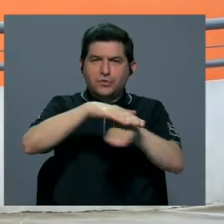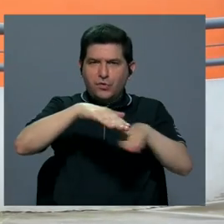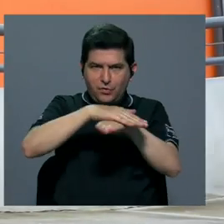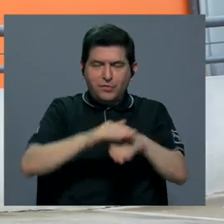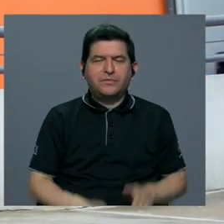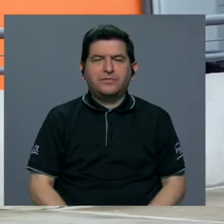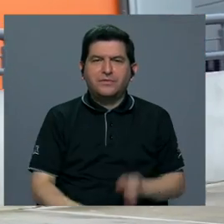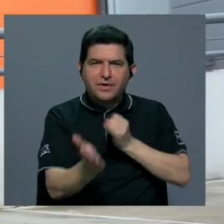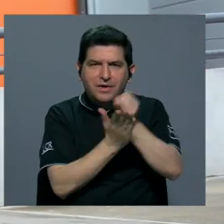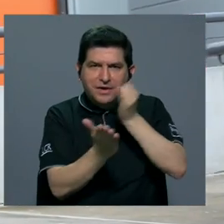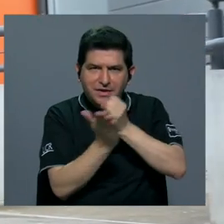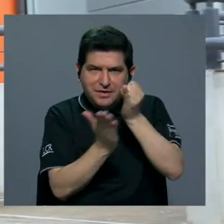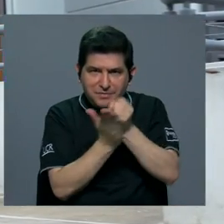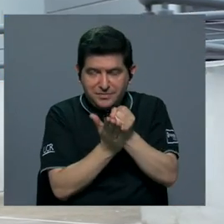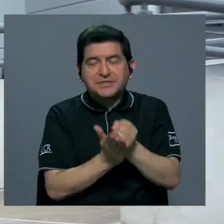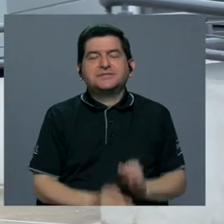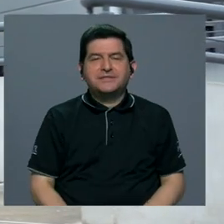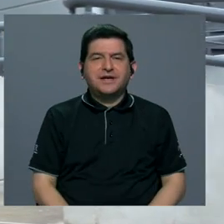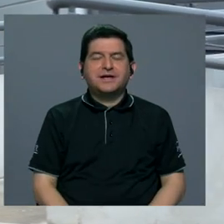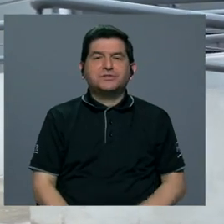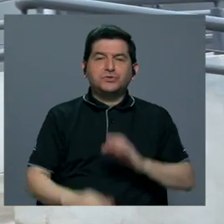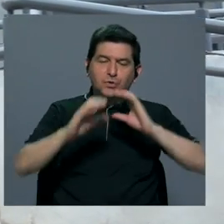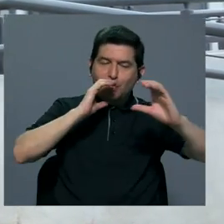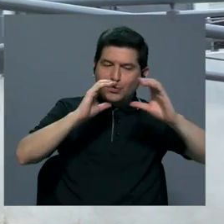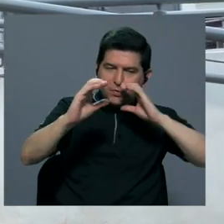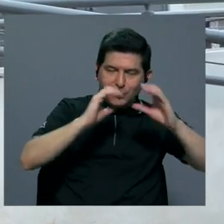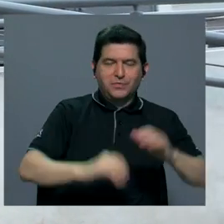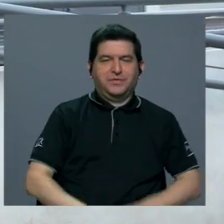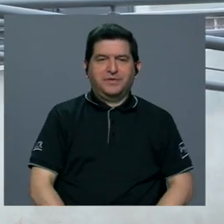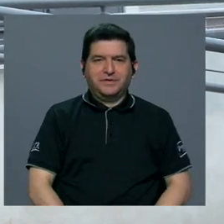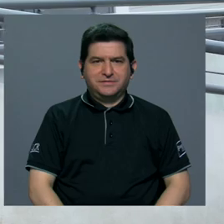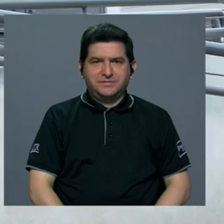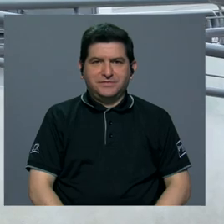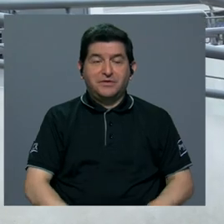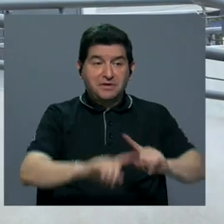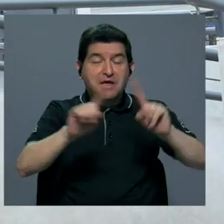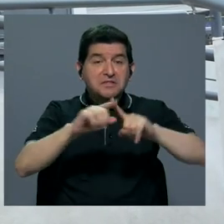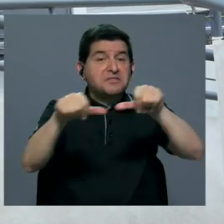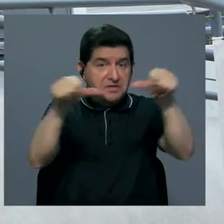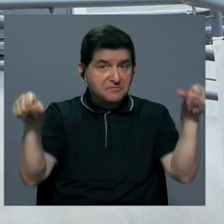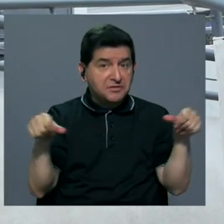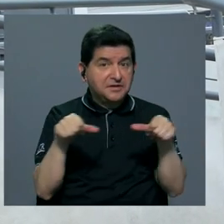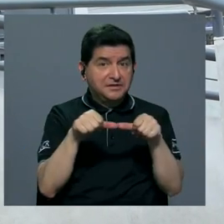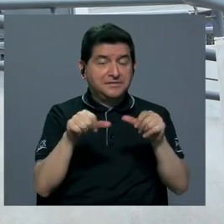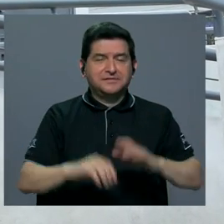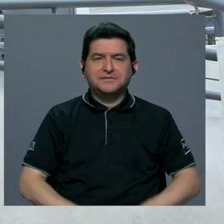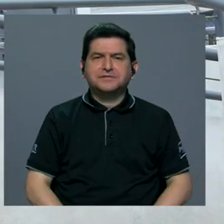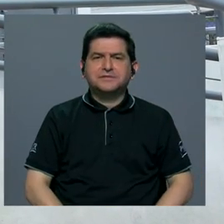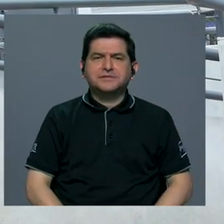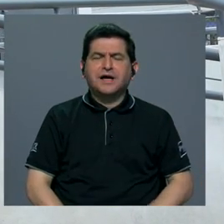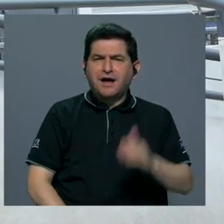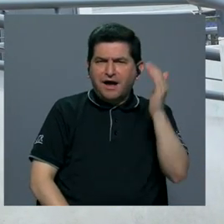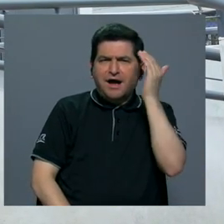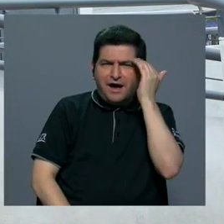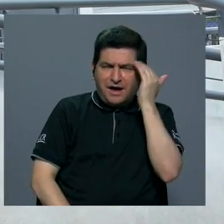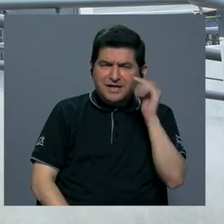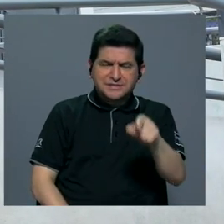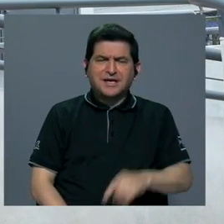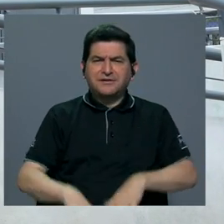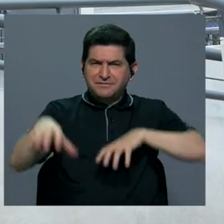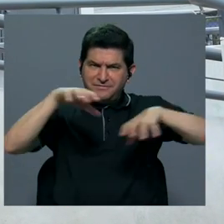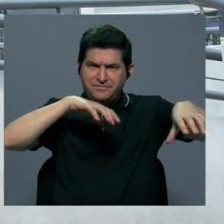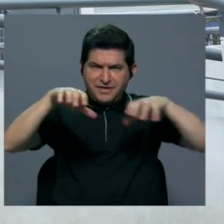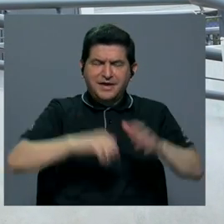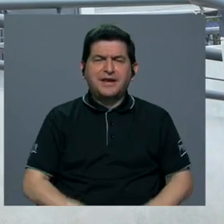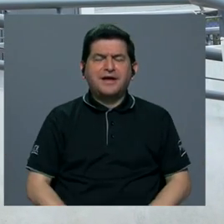en investigación, valga la redundancia, en comunicación en diferentes áreas. Puede conocer más sobre las